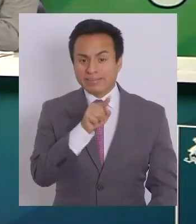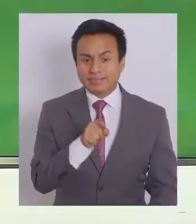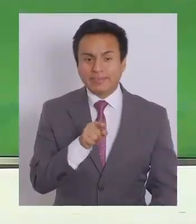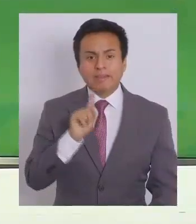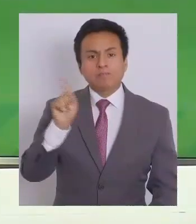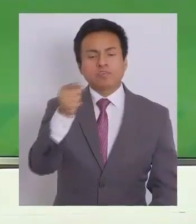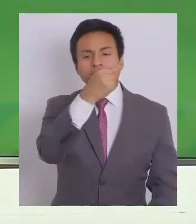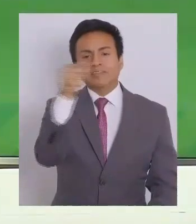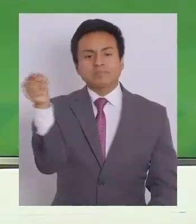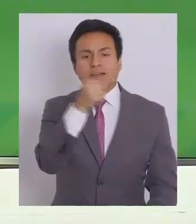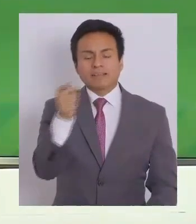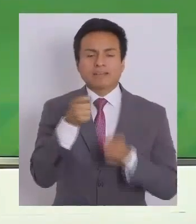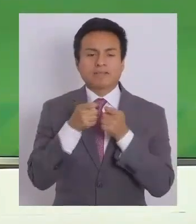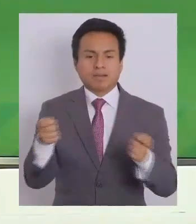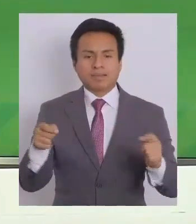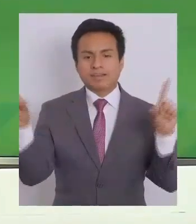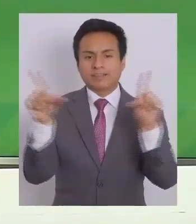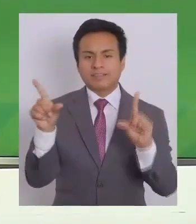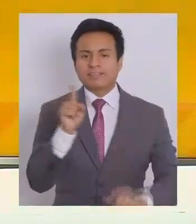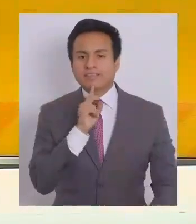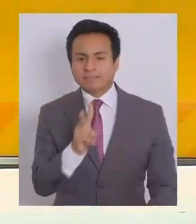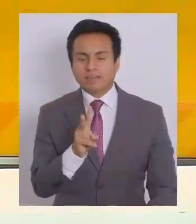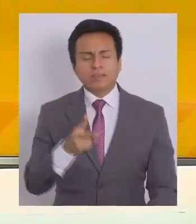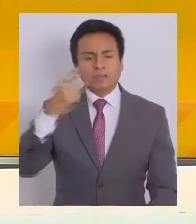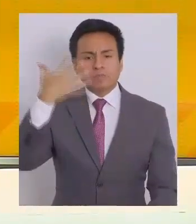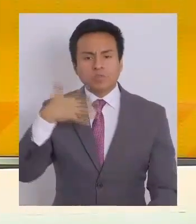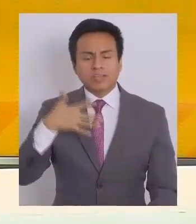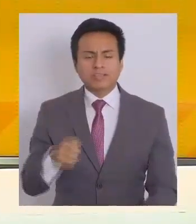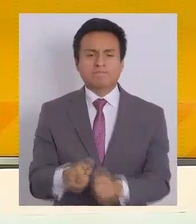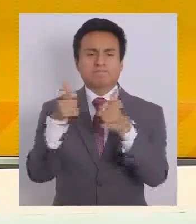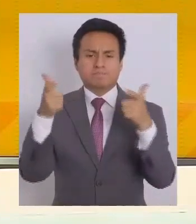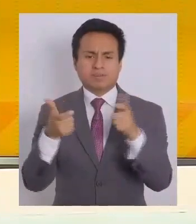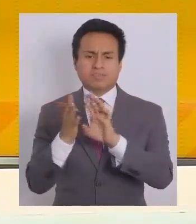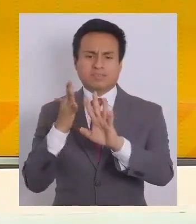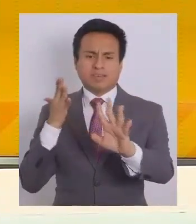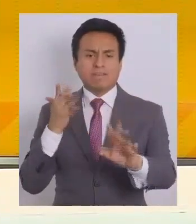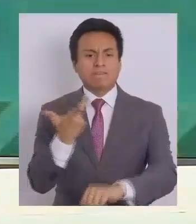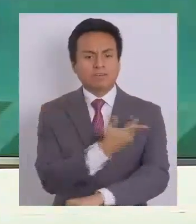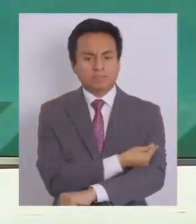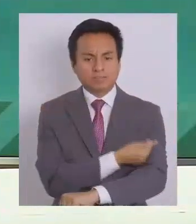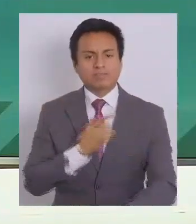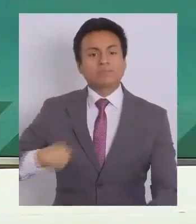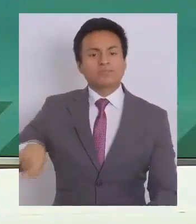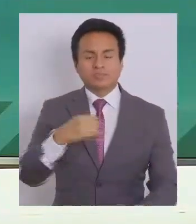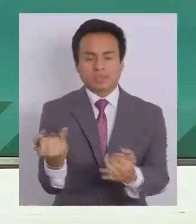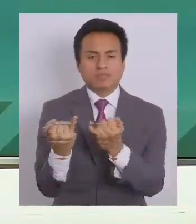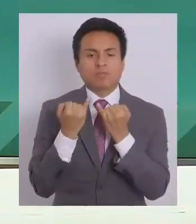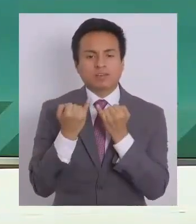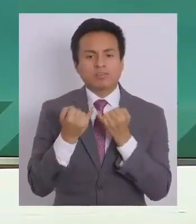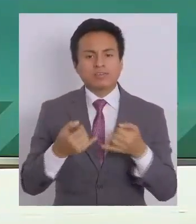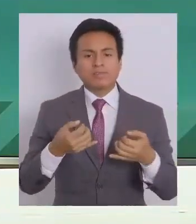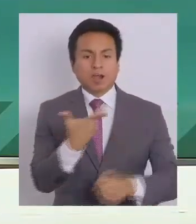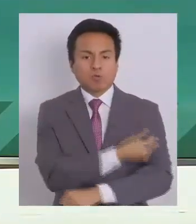próximas semanas también hacer una campaña de televisión. Es muy importante que haya masividad en la vacunación, que estemos enterados de que es